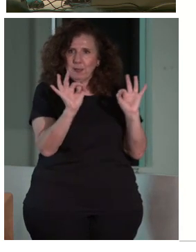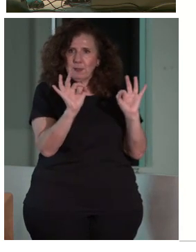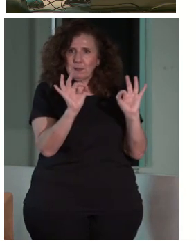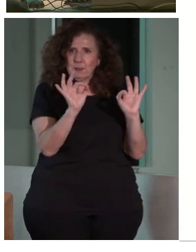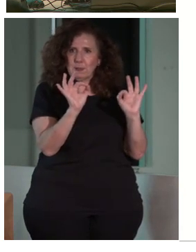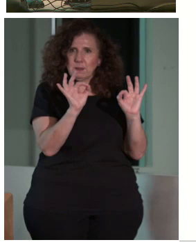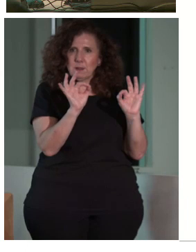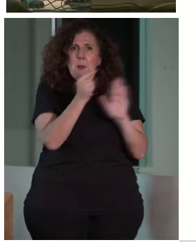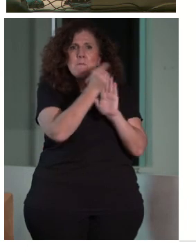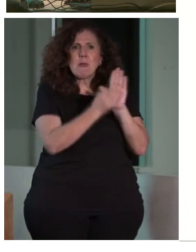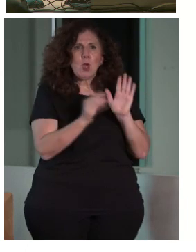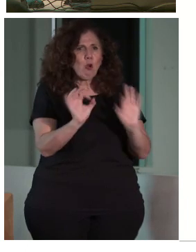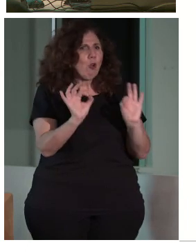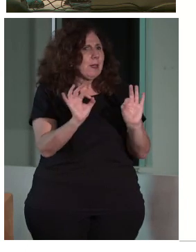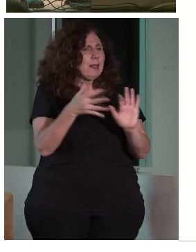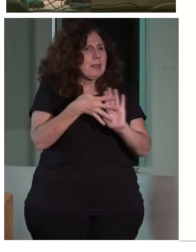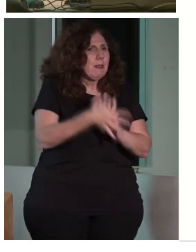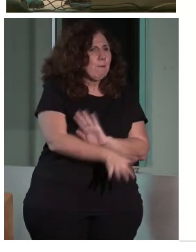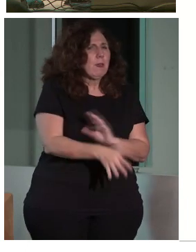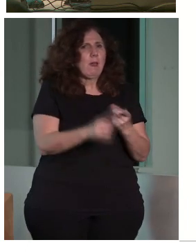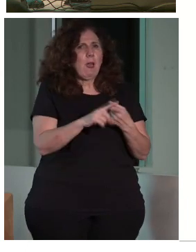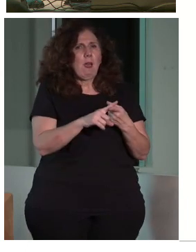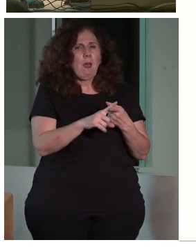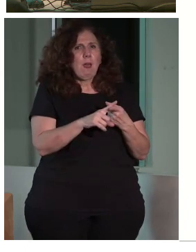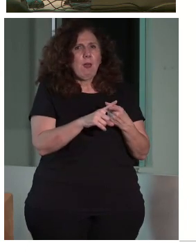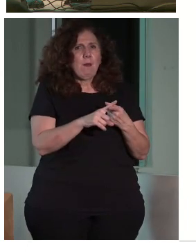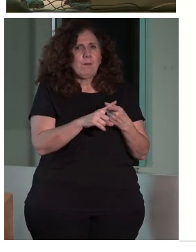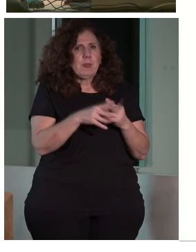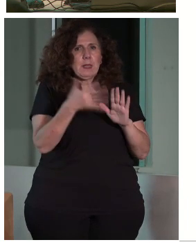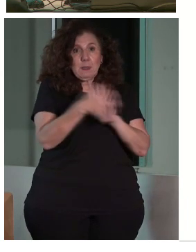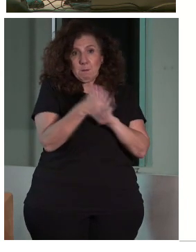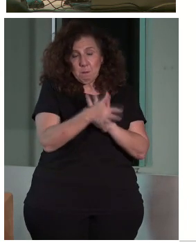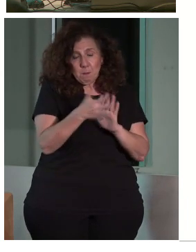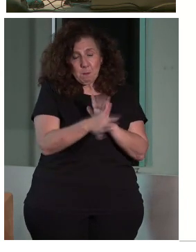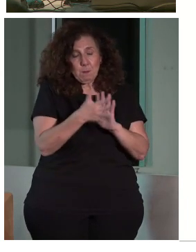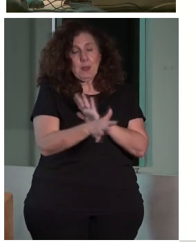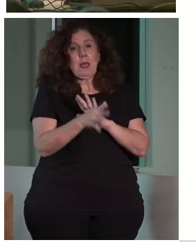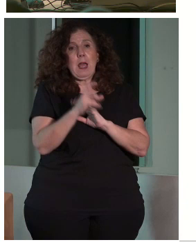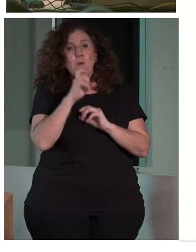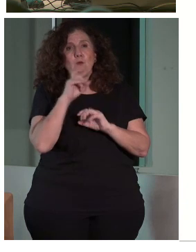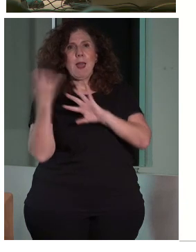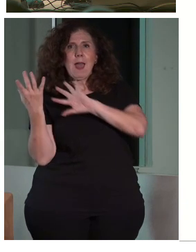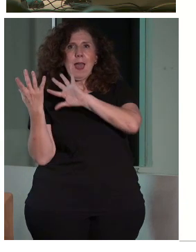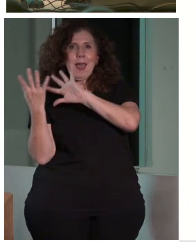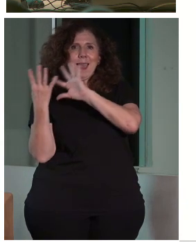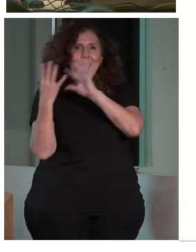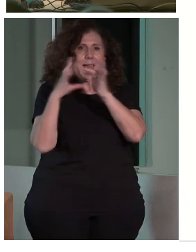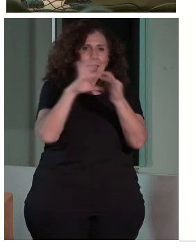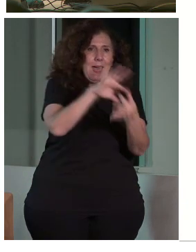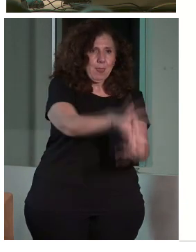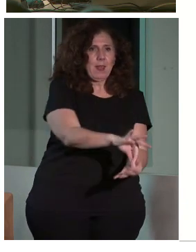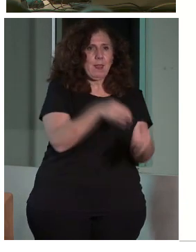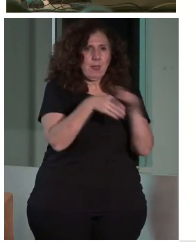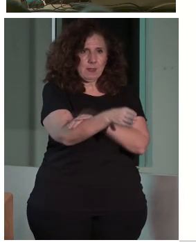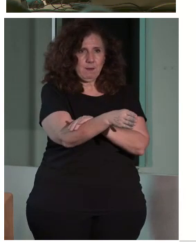En qué consisten esas medidas, la definición famosa de la famosa cadena de accesibilidad, que no es más que